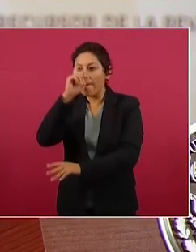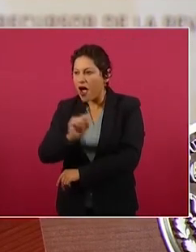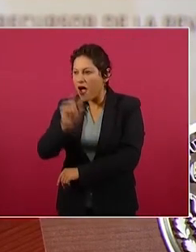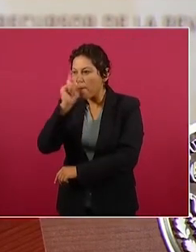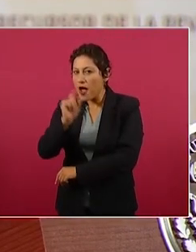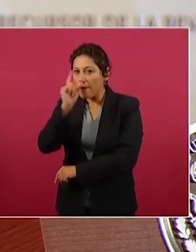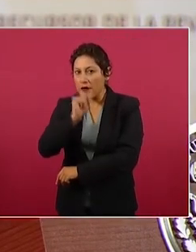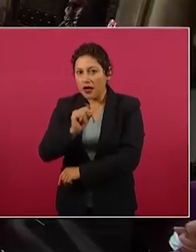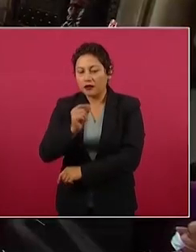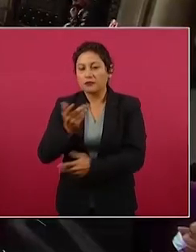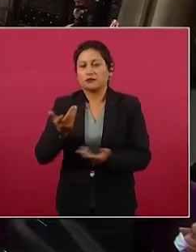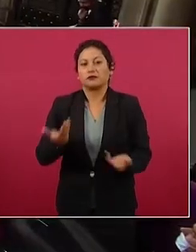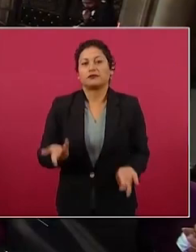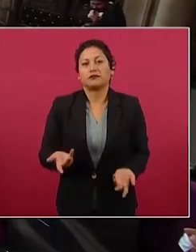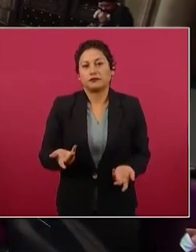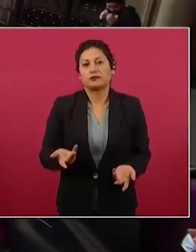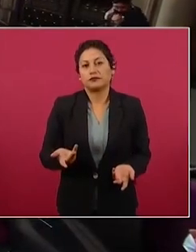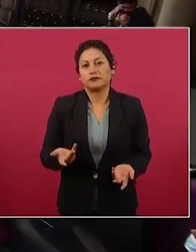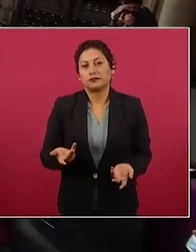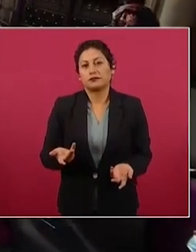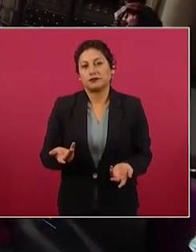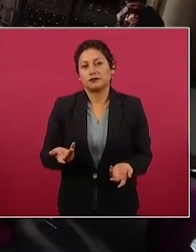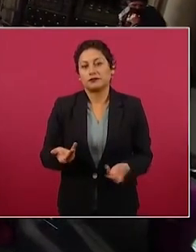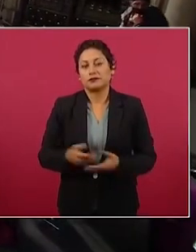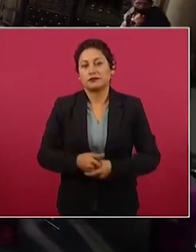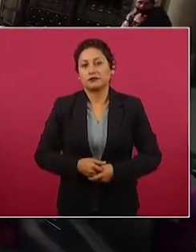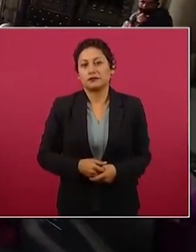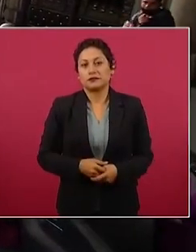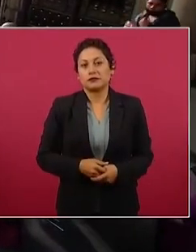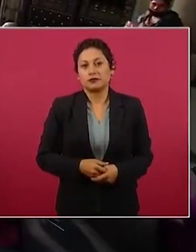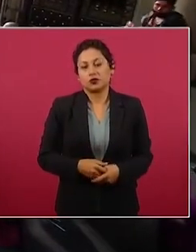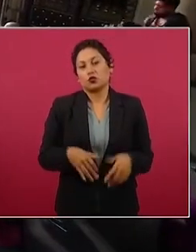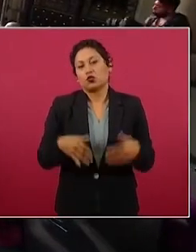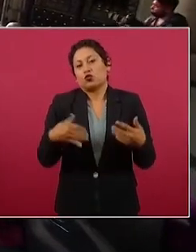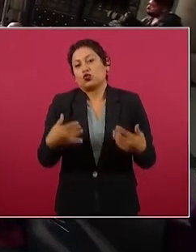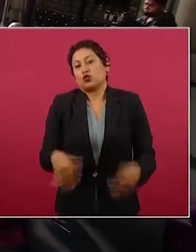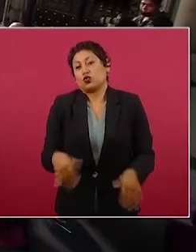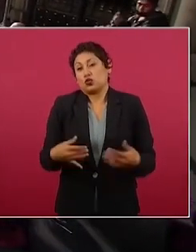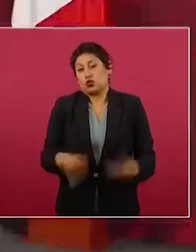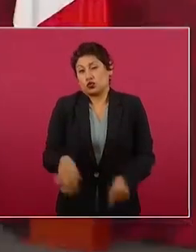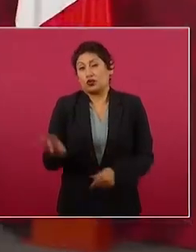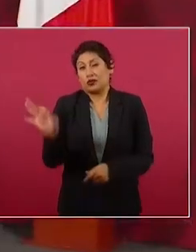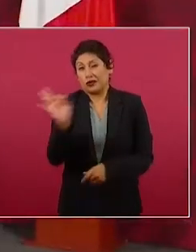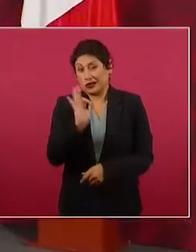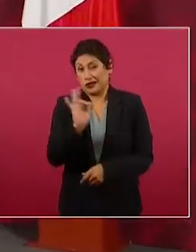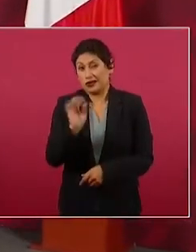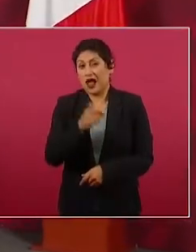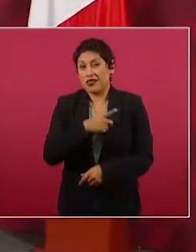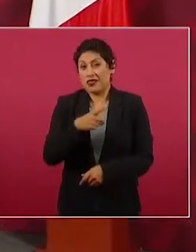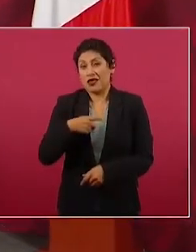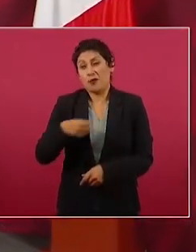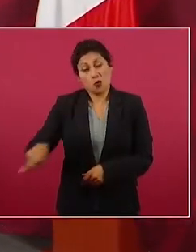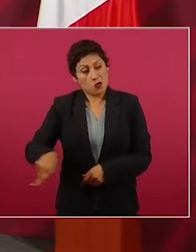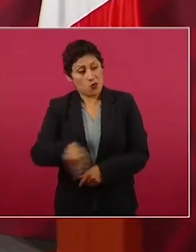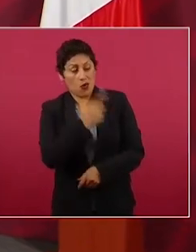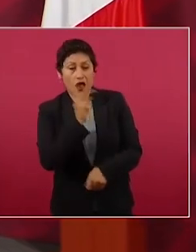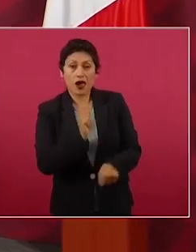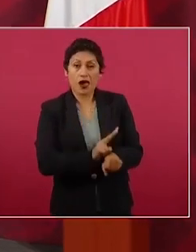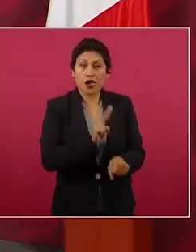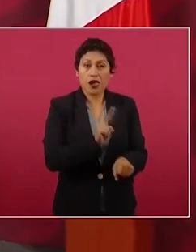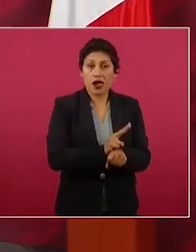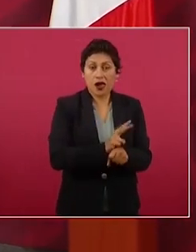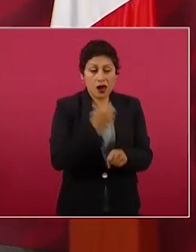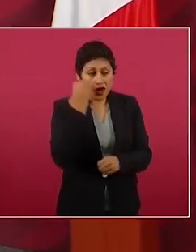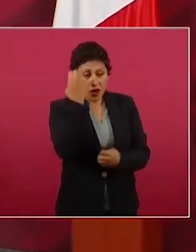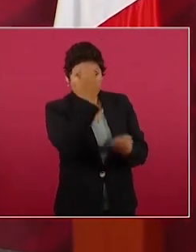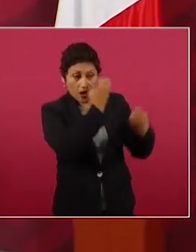y es hasta para ordenar una auditoría técnica administrativa.